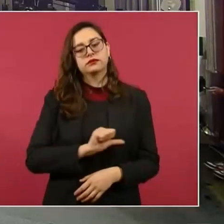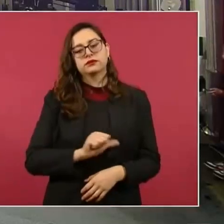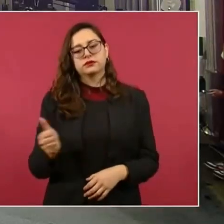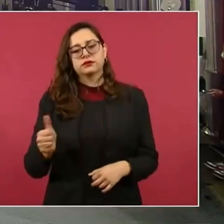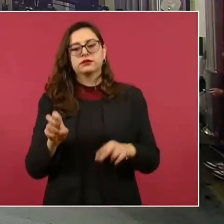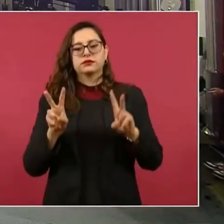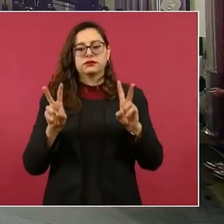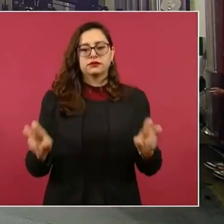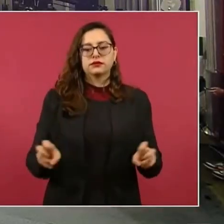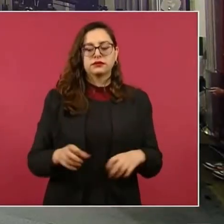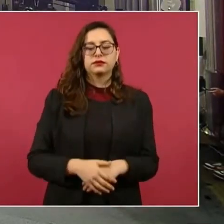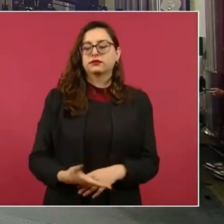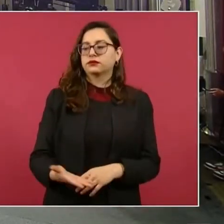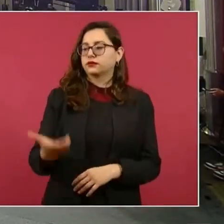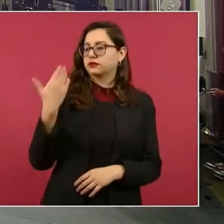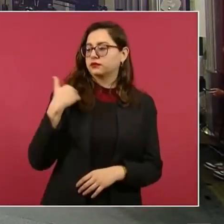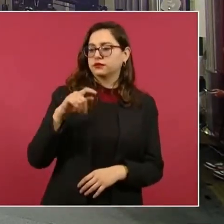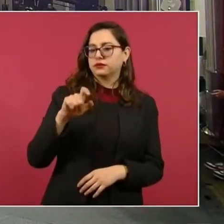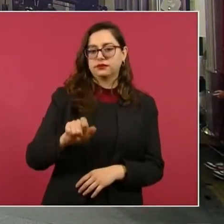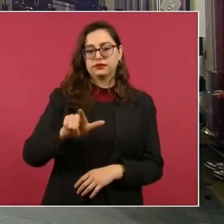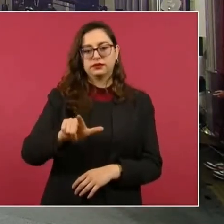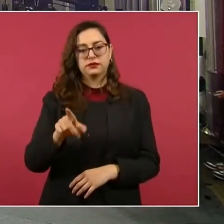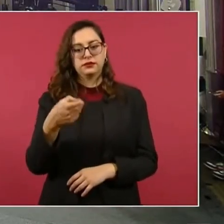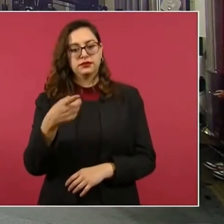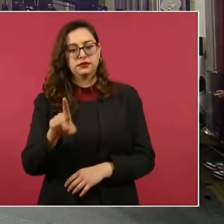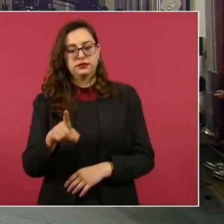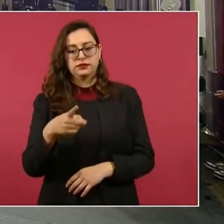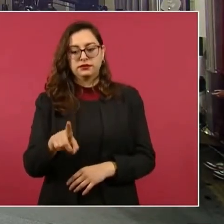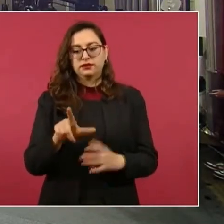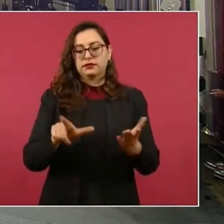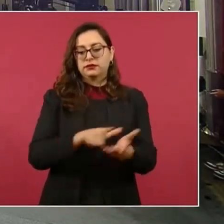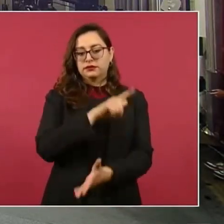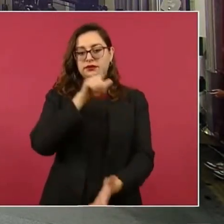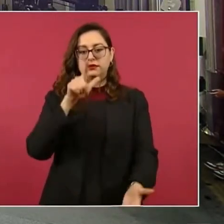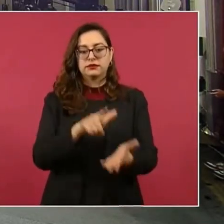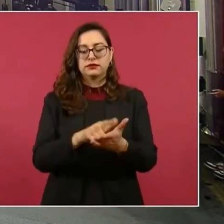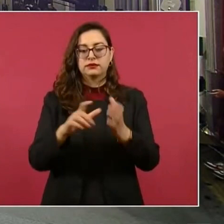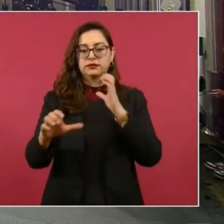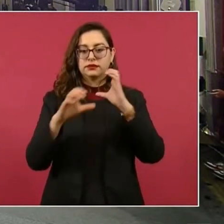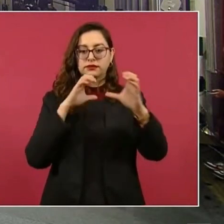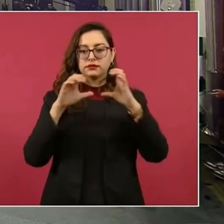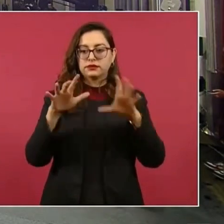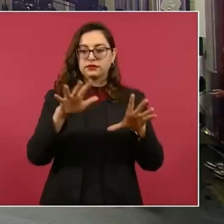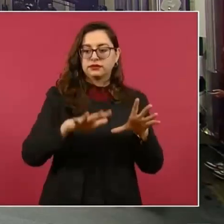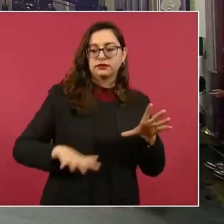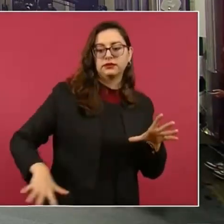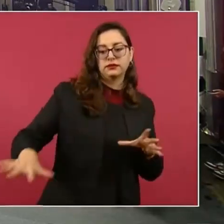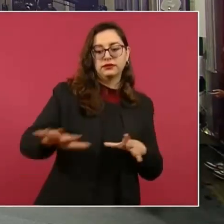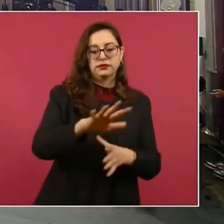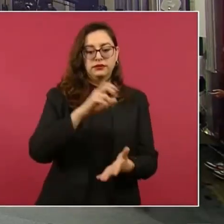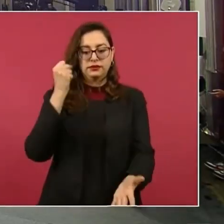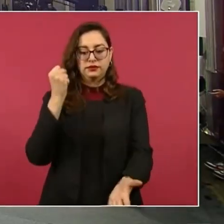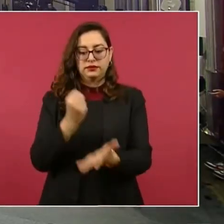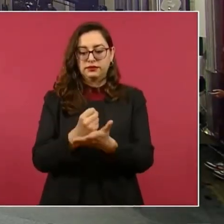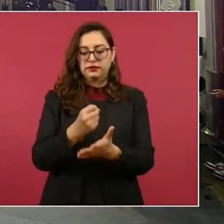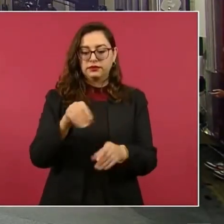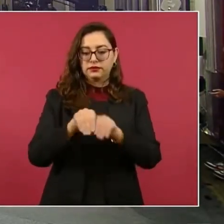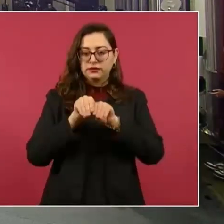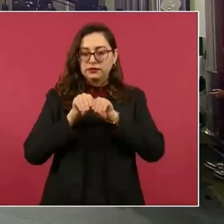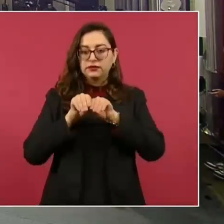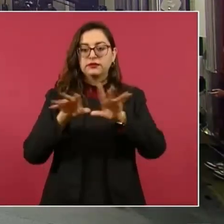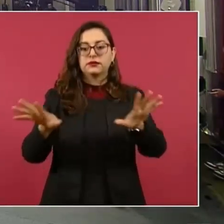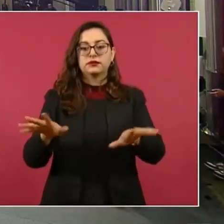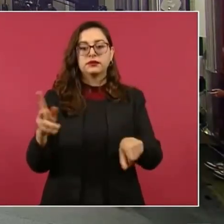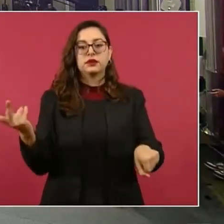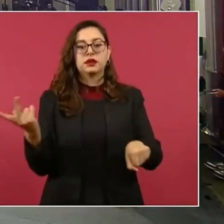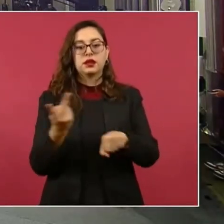El pasado 27 de diciembre se publicó una reforma a la Ley de Comunicación Social que reduce el gasto de los gobiernos y entes